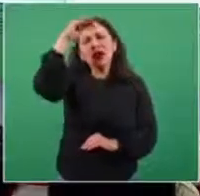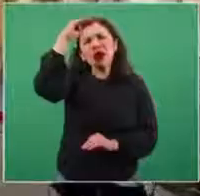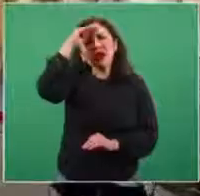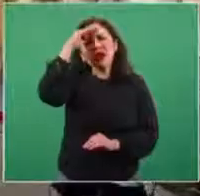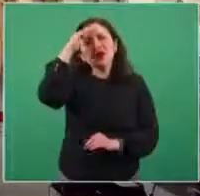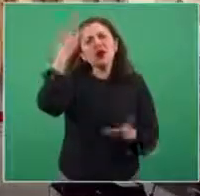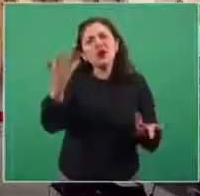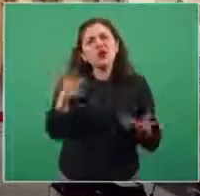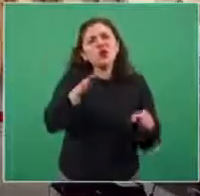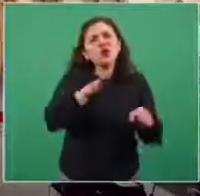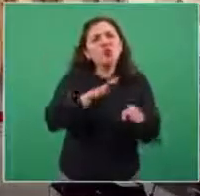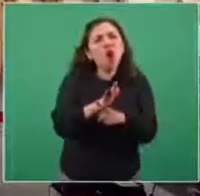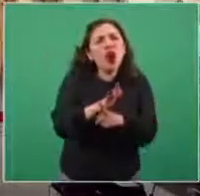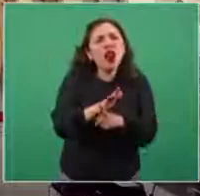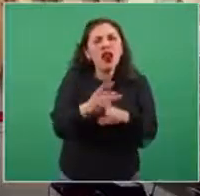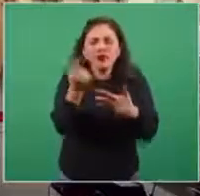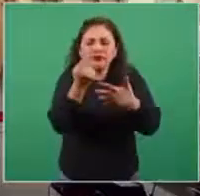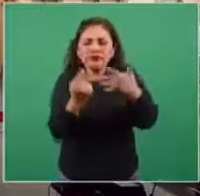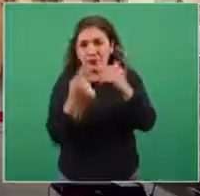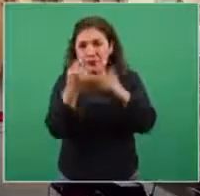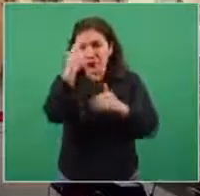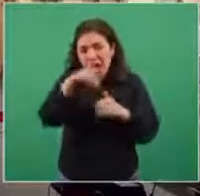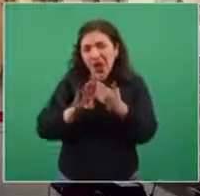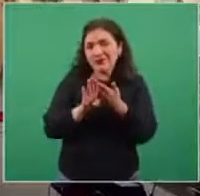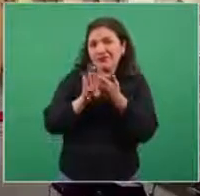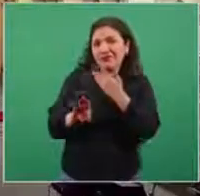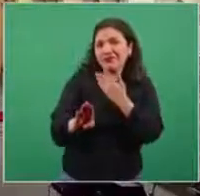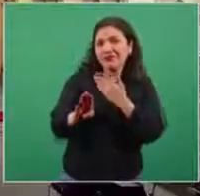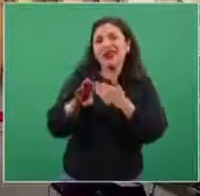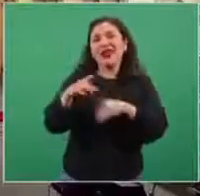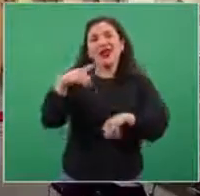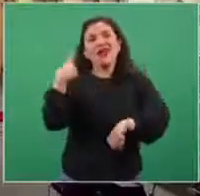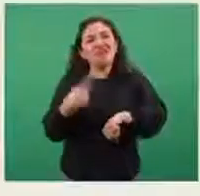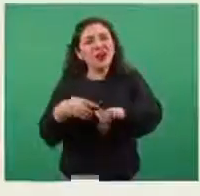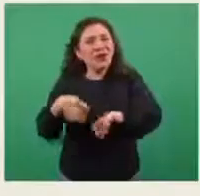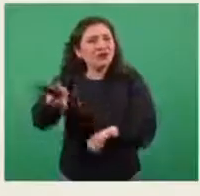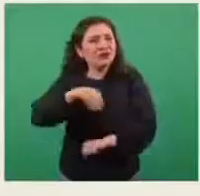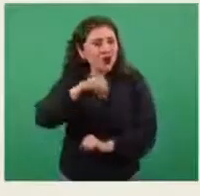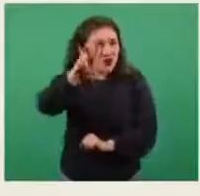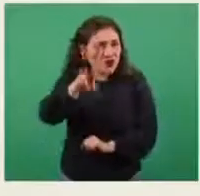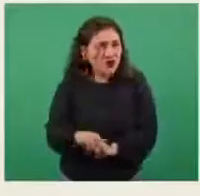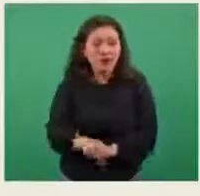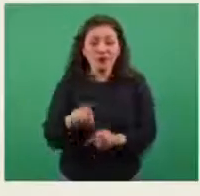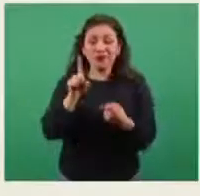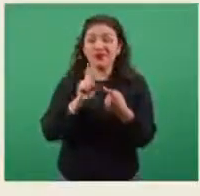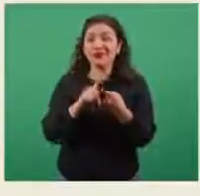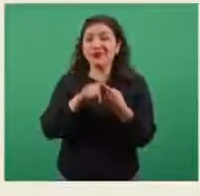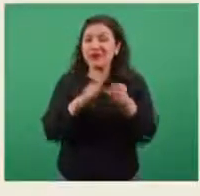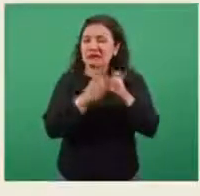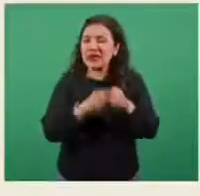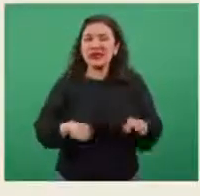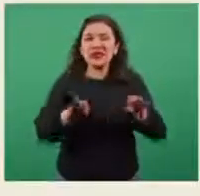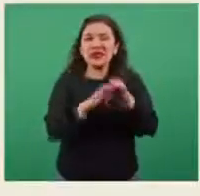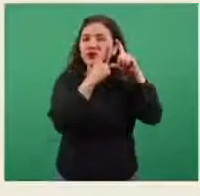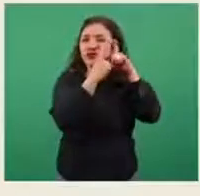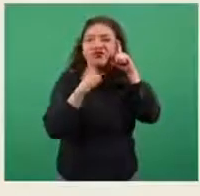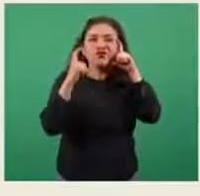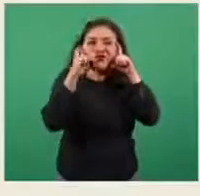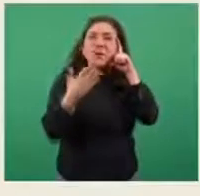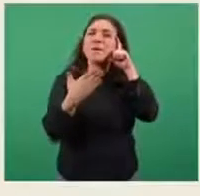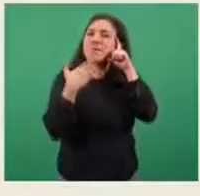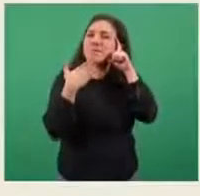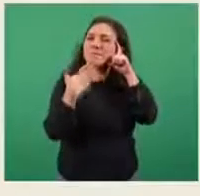medidas de promoción y de prevención de control de infecciones. El primero es usar correctamente nuestro